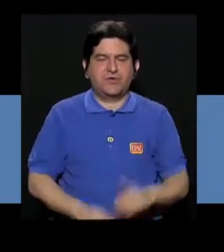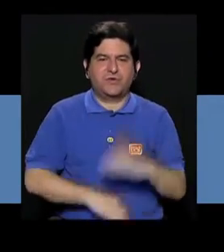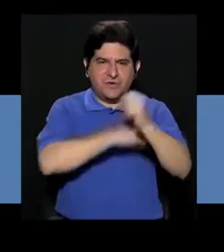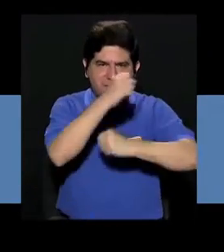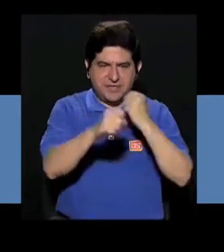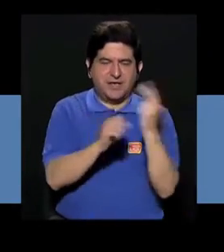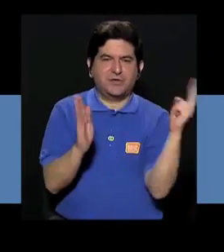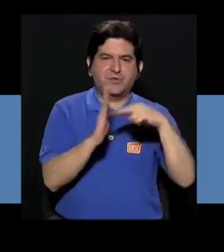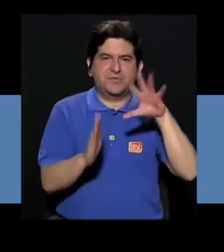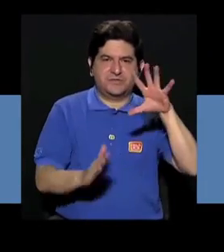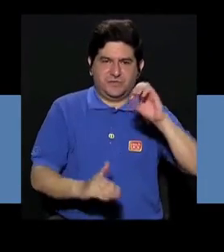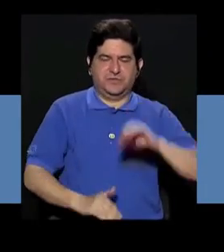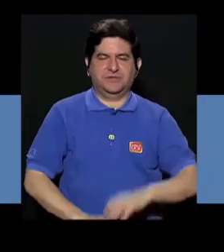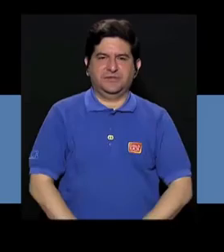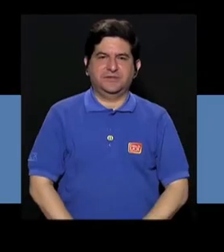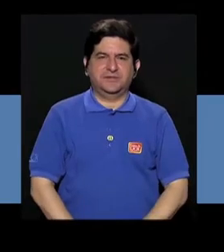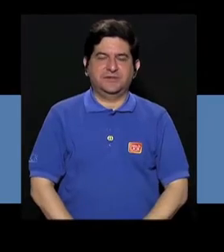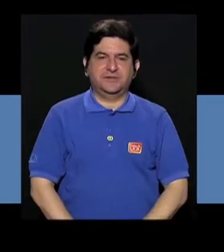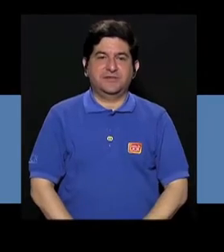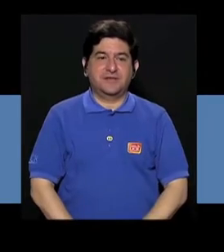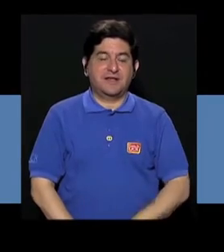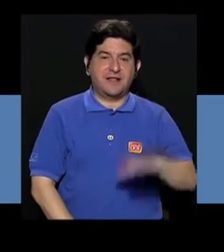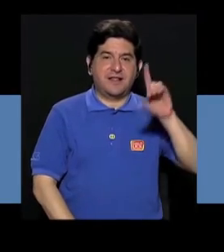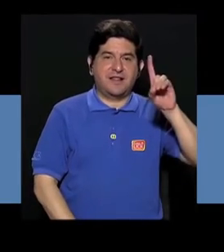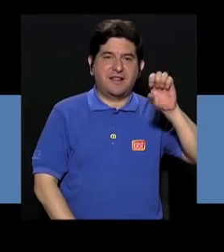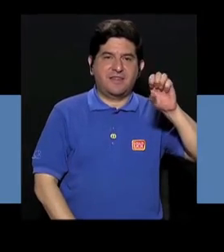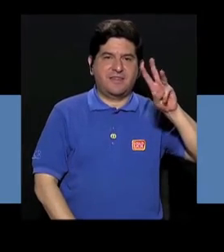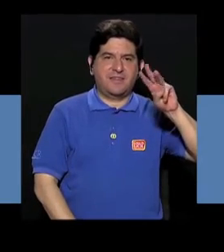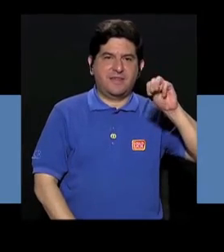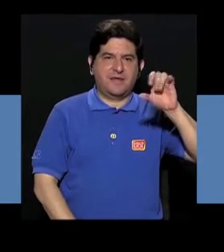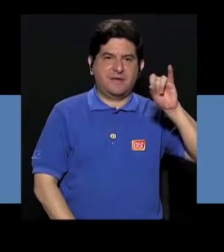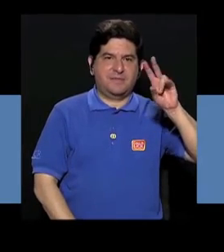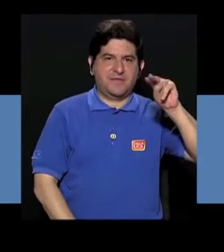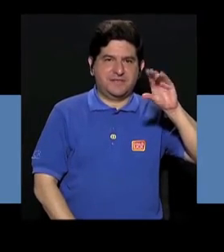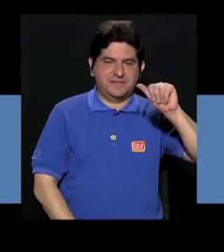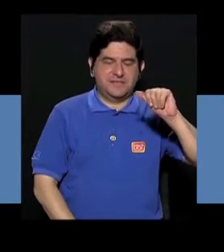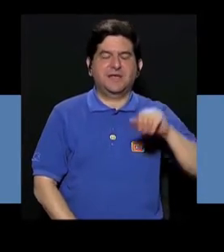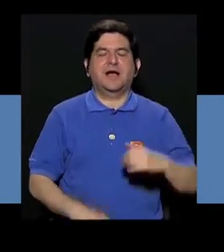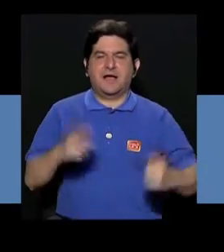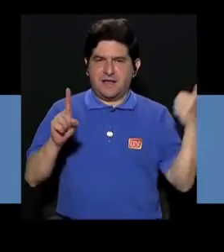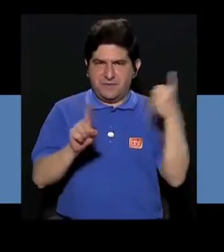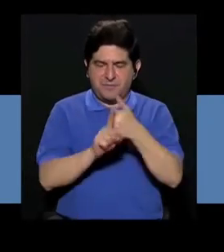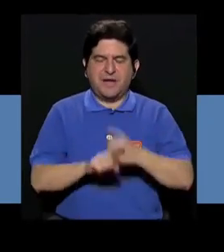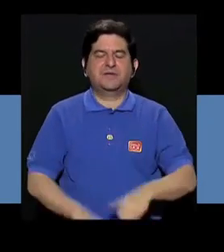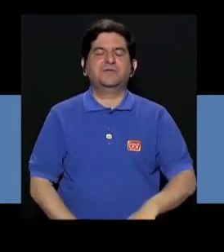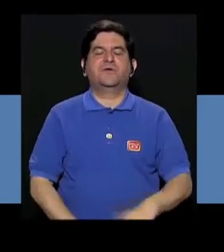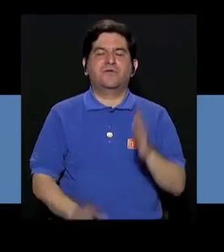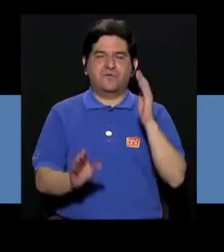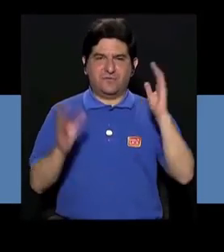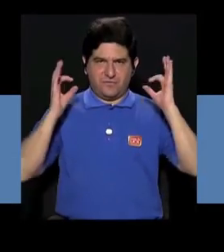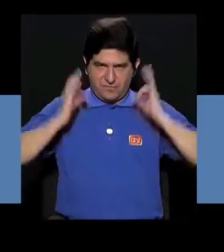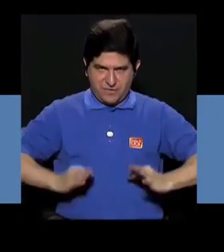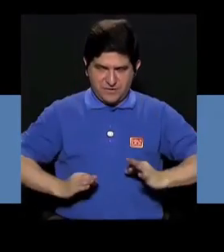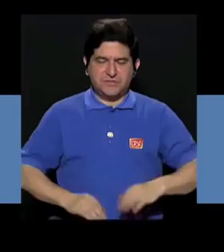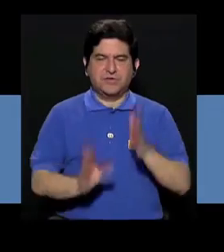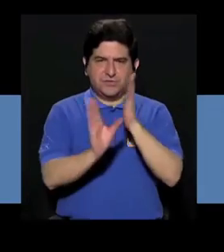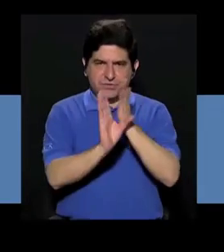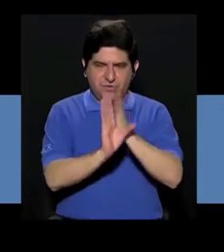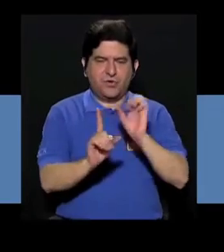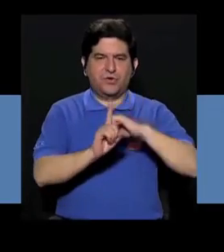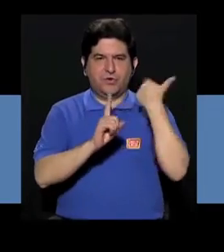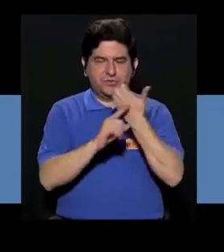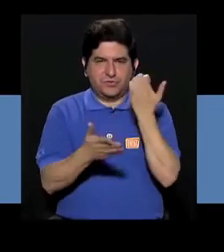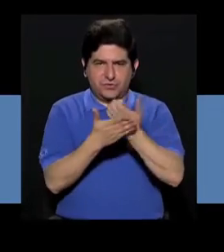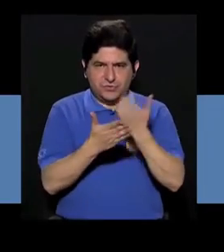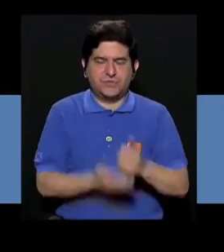millones en el 2050. La demencia tiene un impacto físico, psicológico, social y económico en los